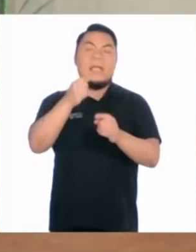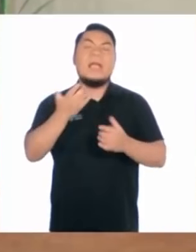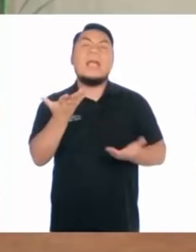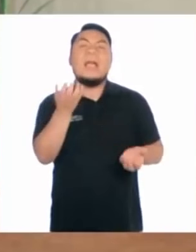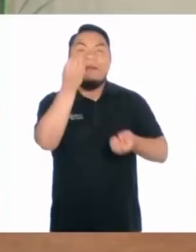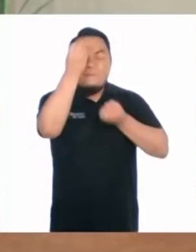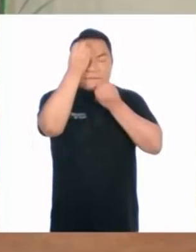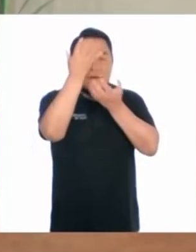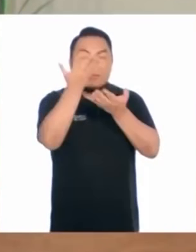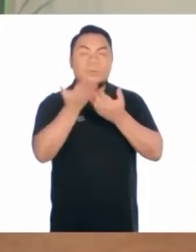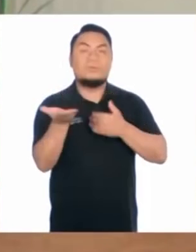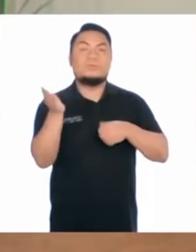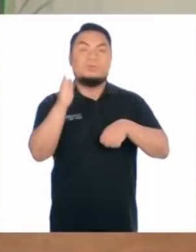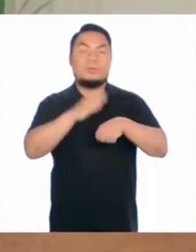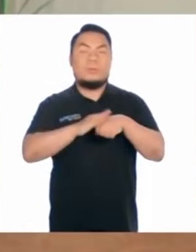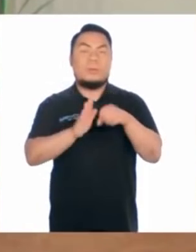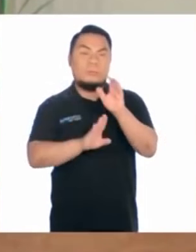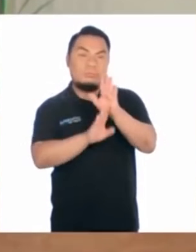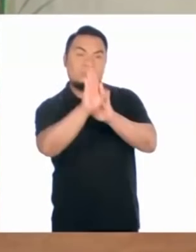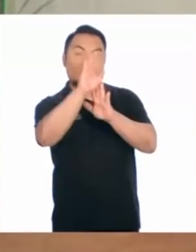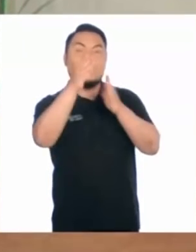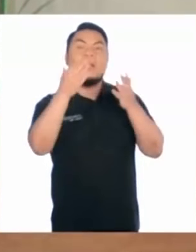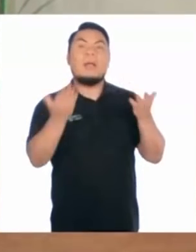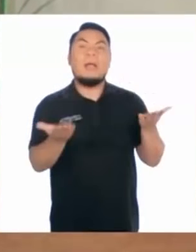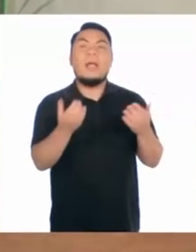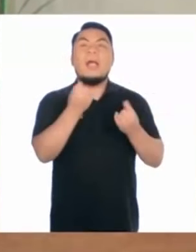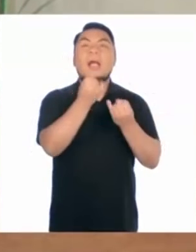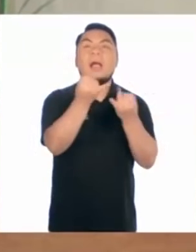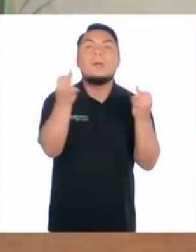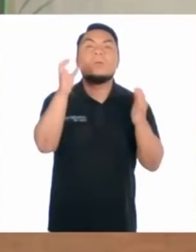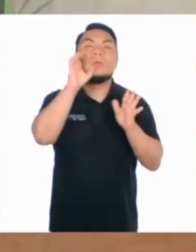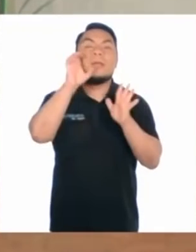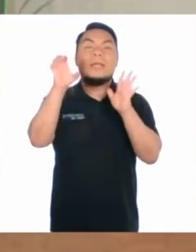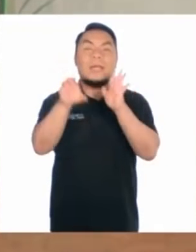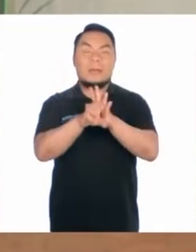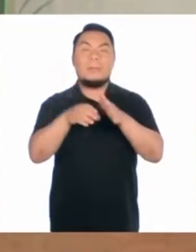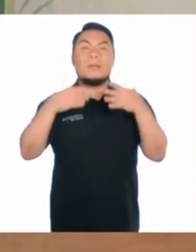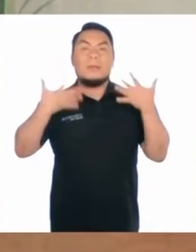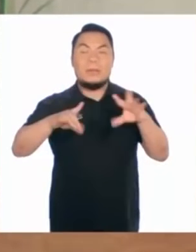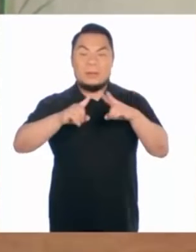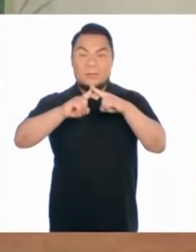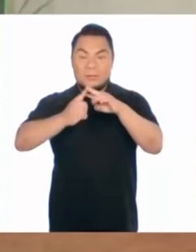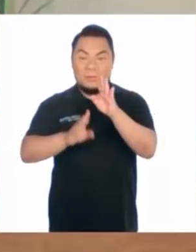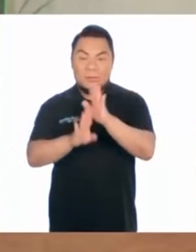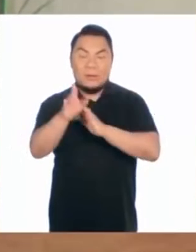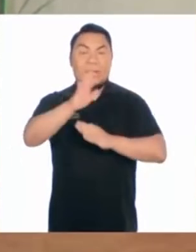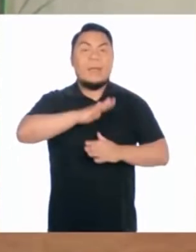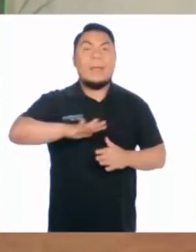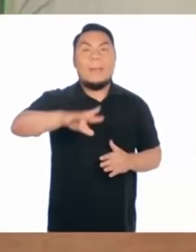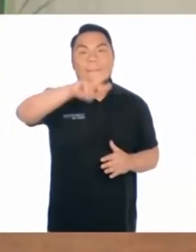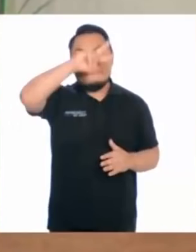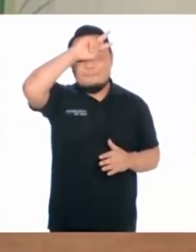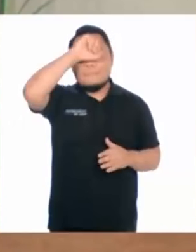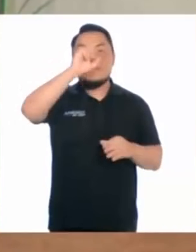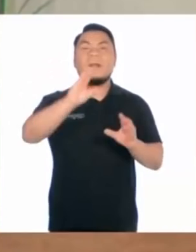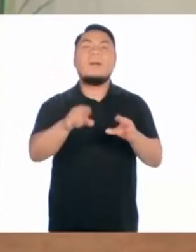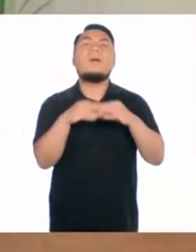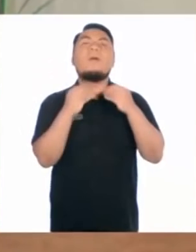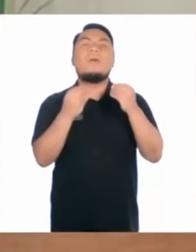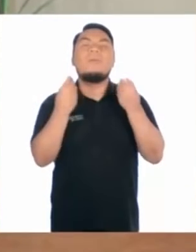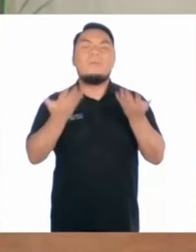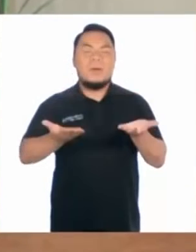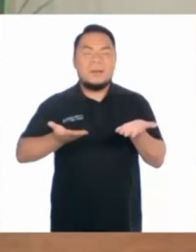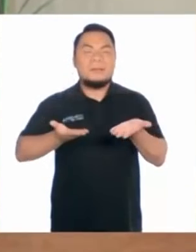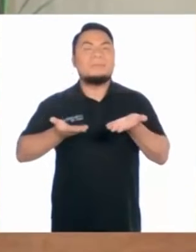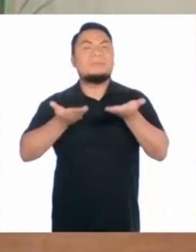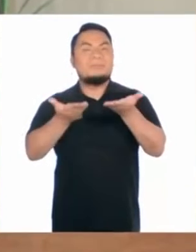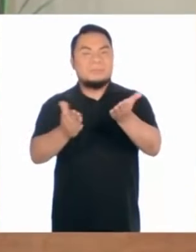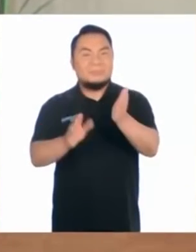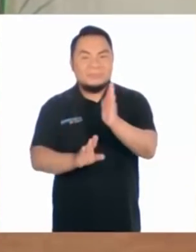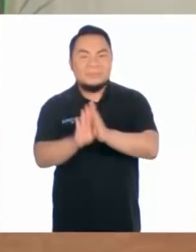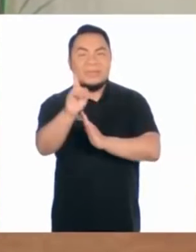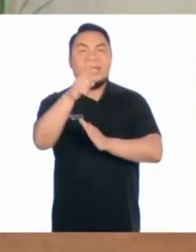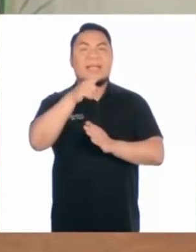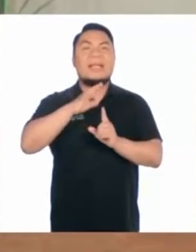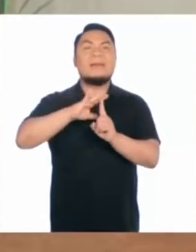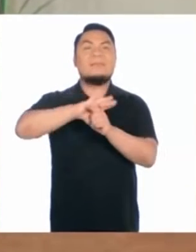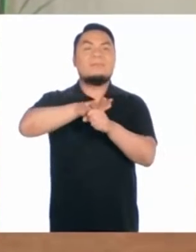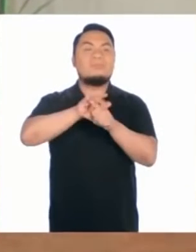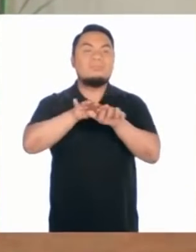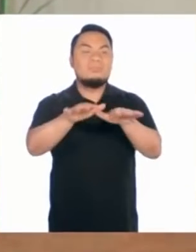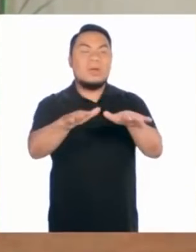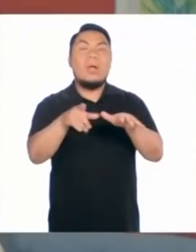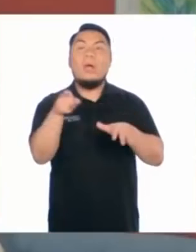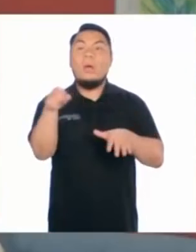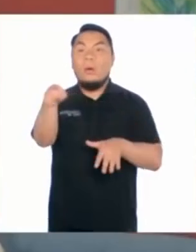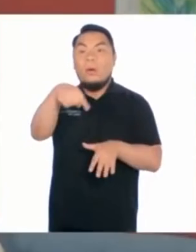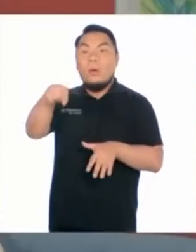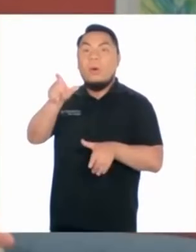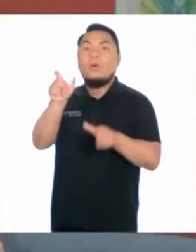identifiquen información acerca del emprendimiento a partir de algunos ejemplos que han surgido en nuestro país y cómo han subsistido a